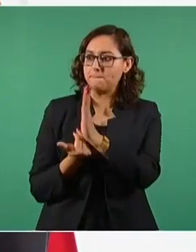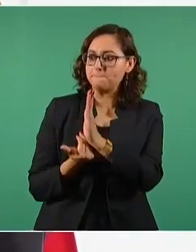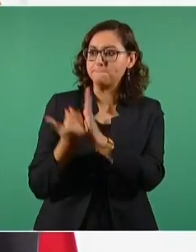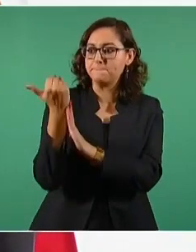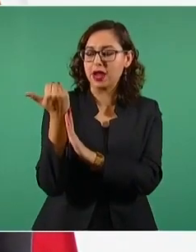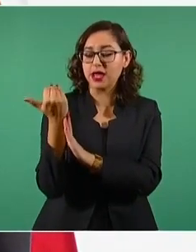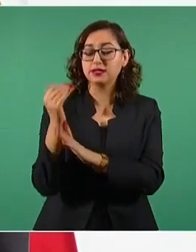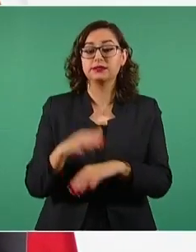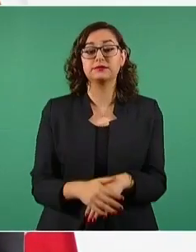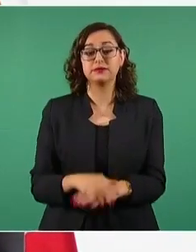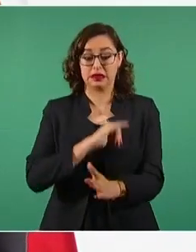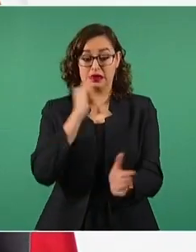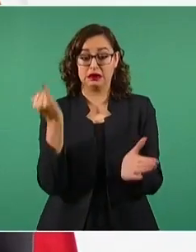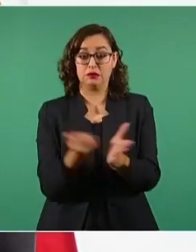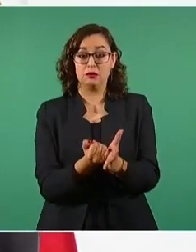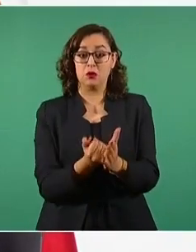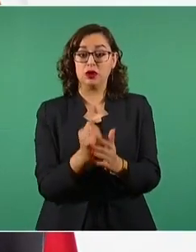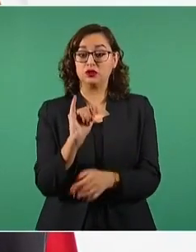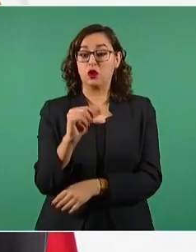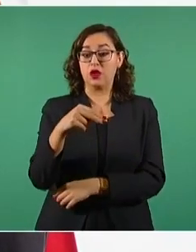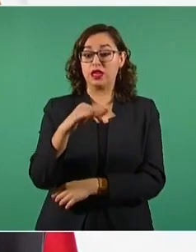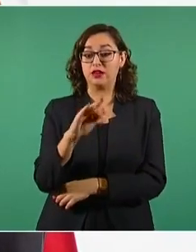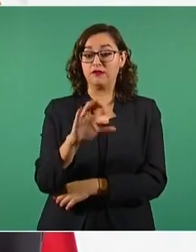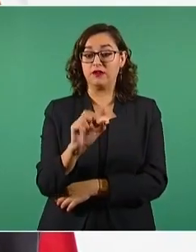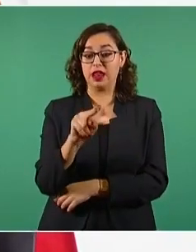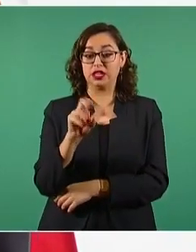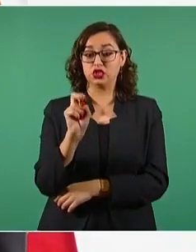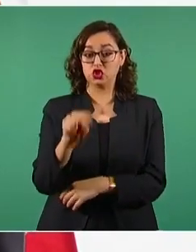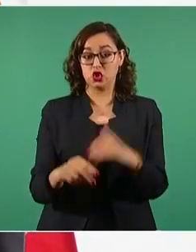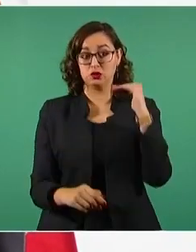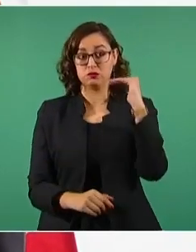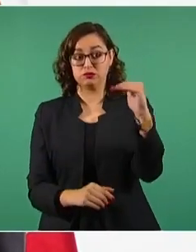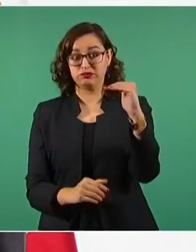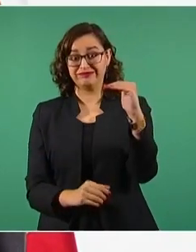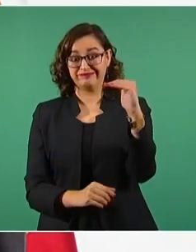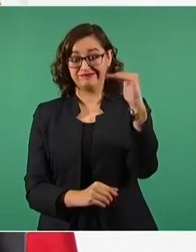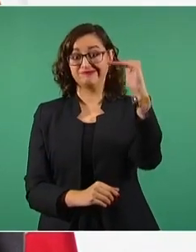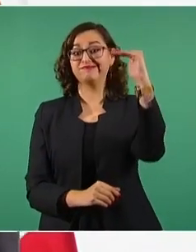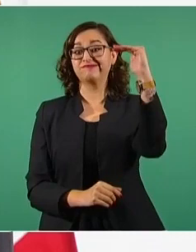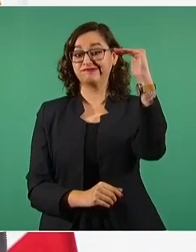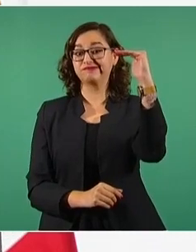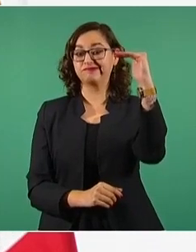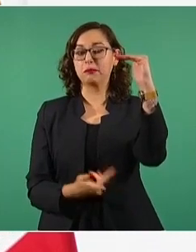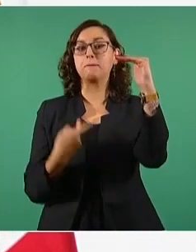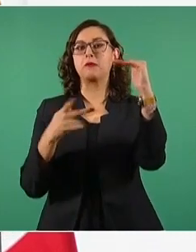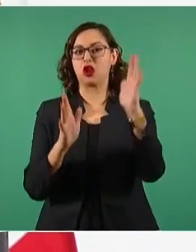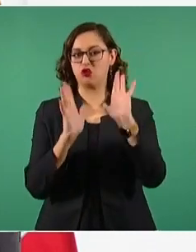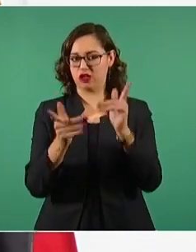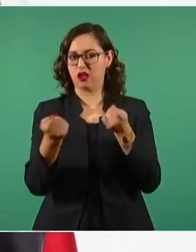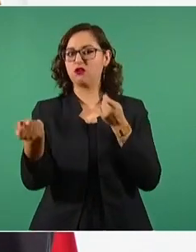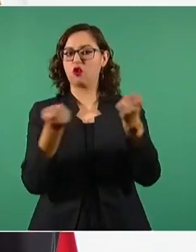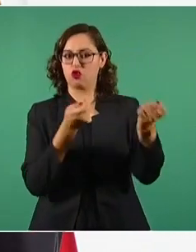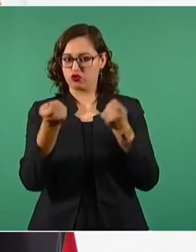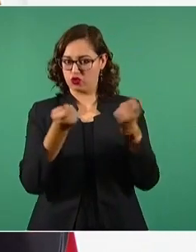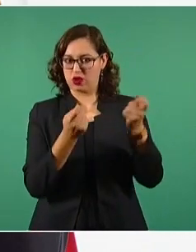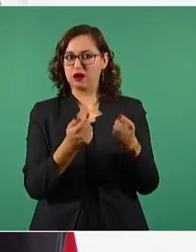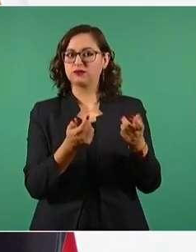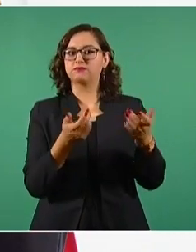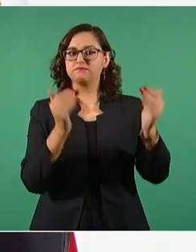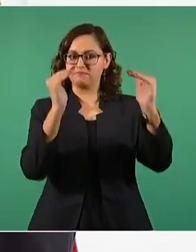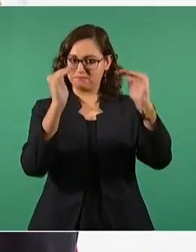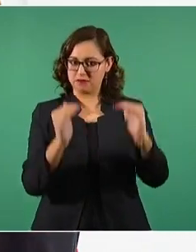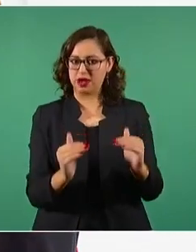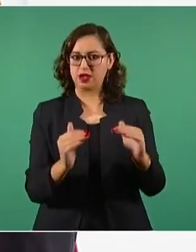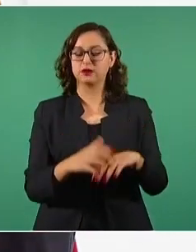recientemente aumentó, ya se mantiene estable. Se ha reducido 3.5 por ciento la